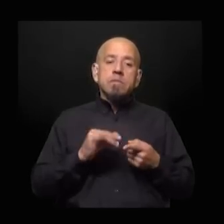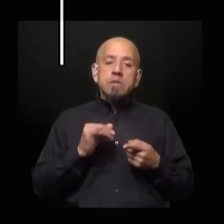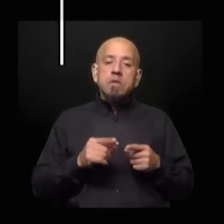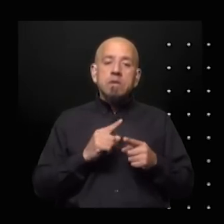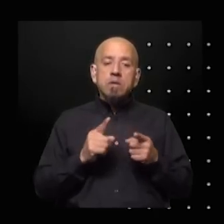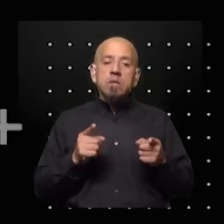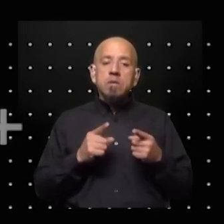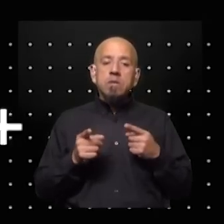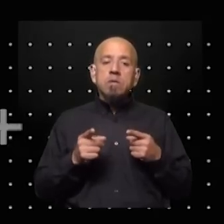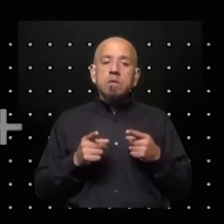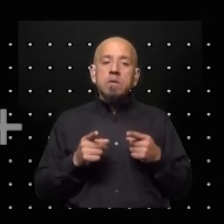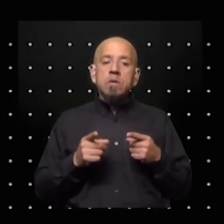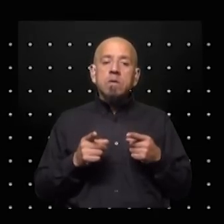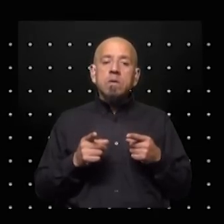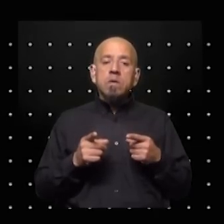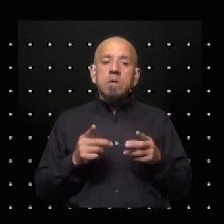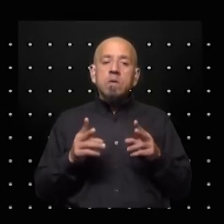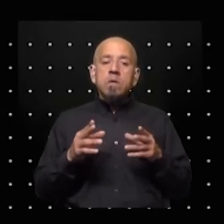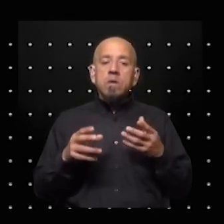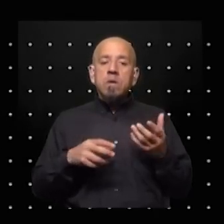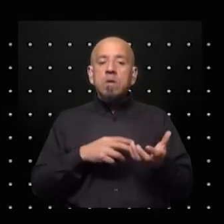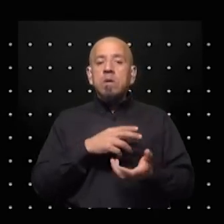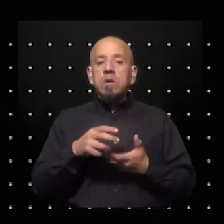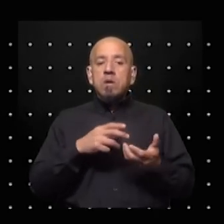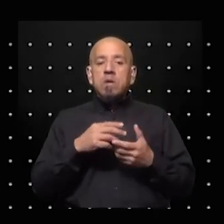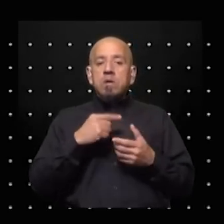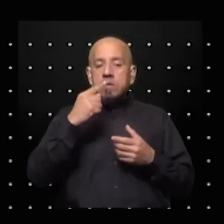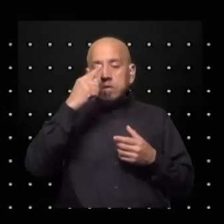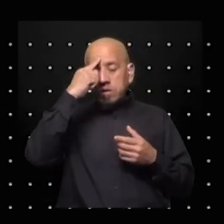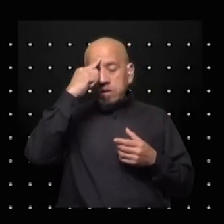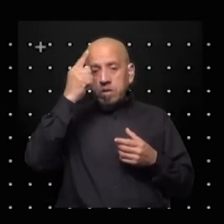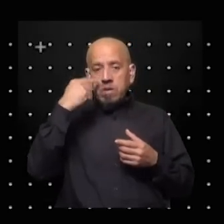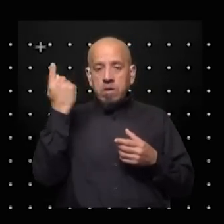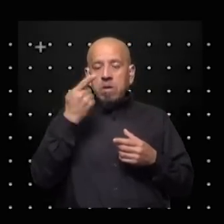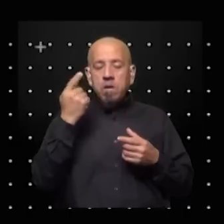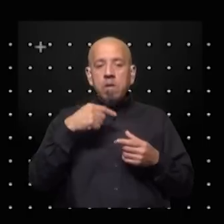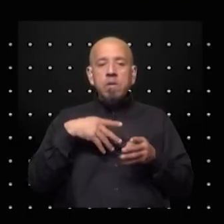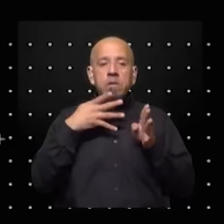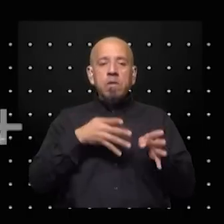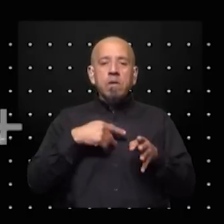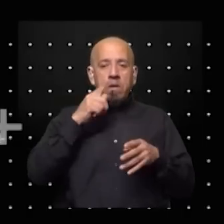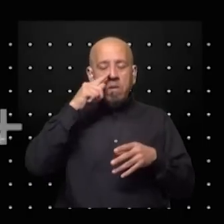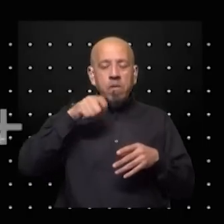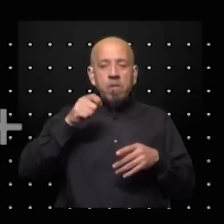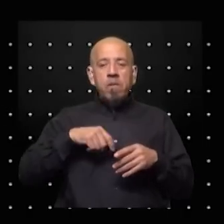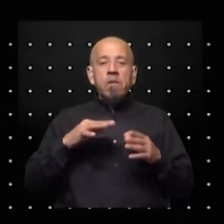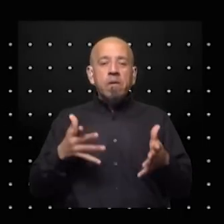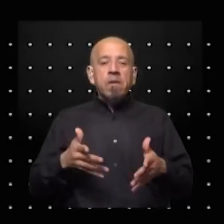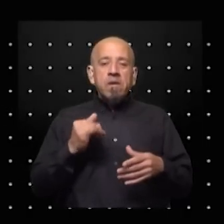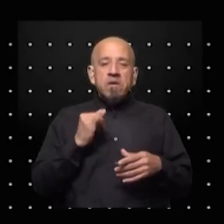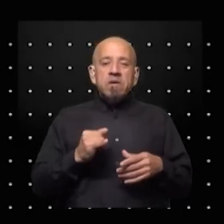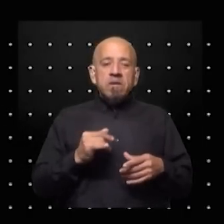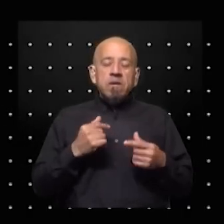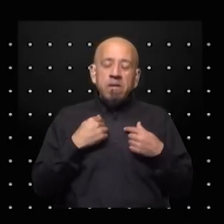en el marco de un contexto internacional tan complicado como es el que ha abierto la guerra de Ucrania? De vuelta sería deseable pero